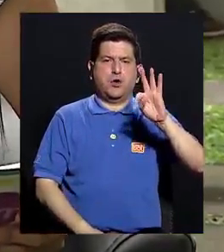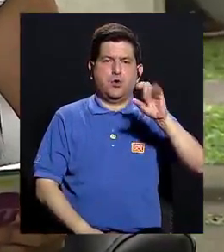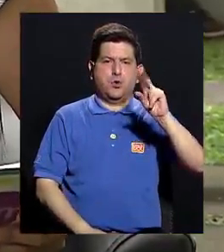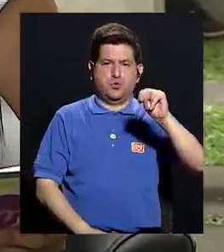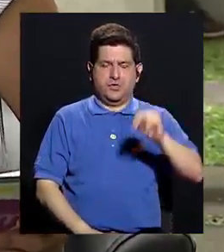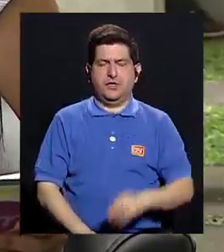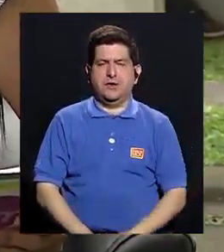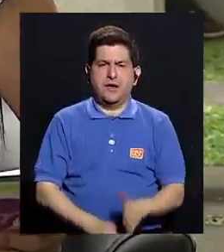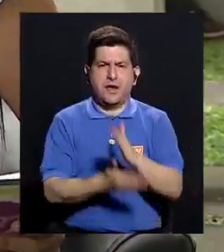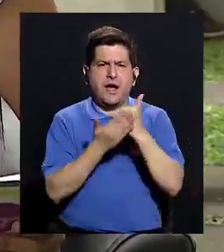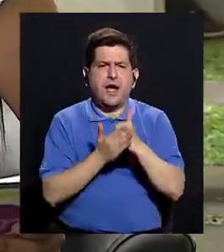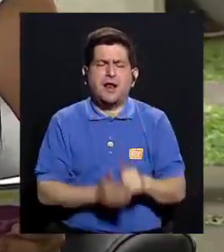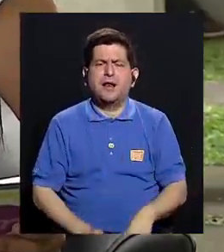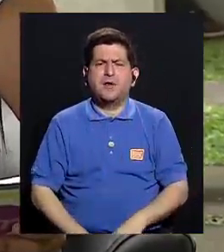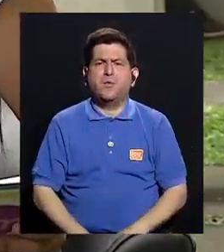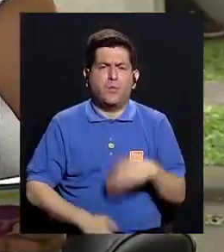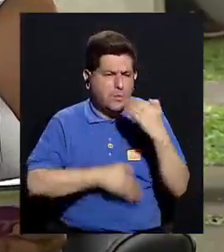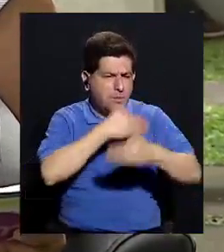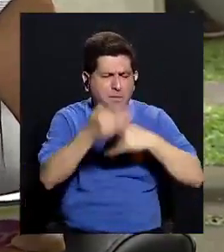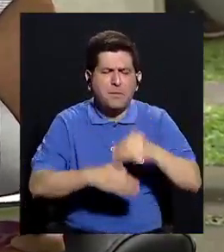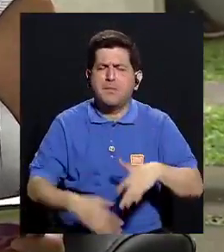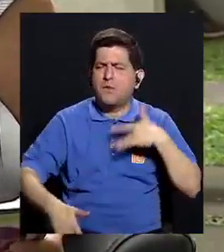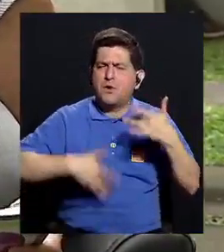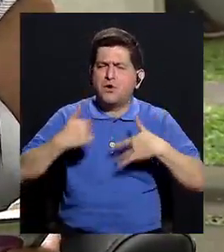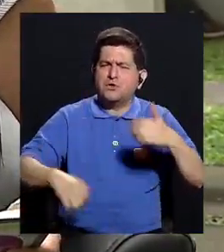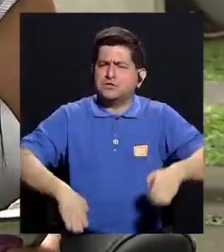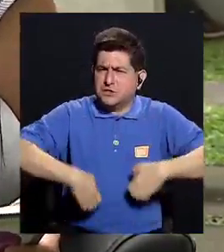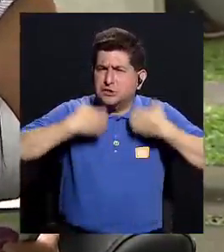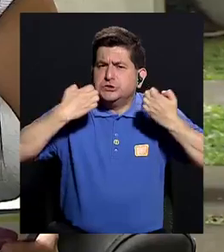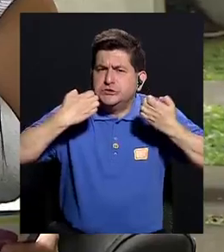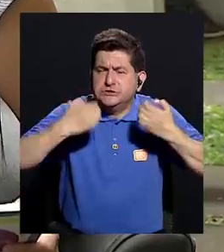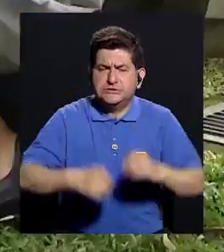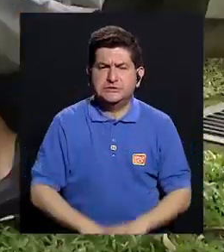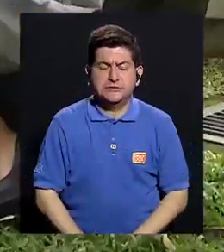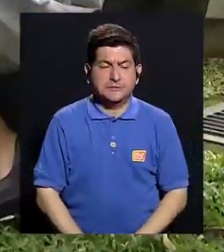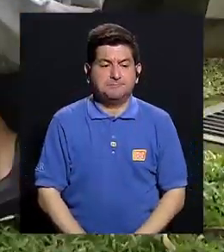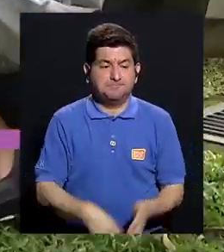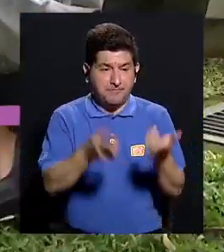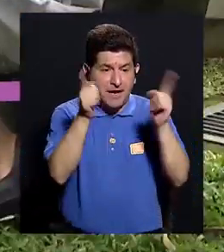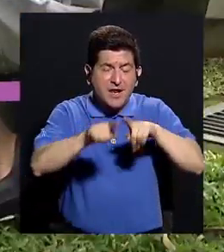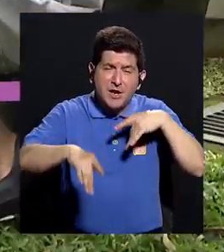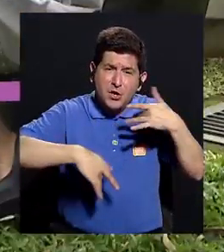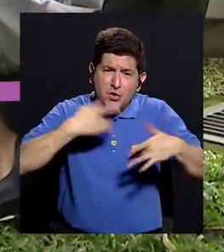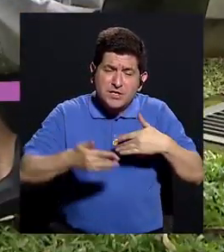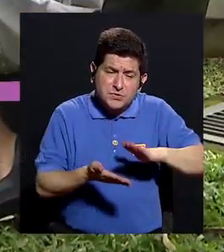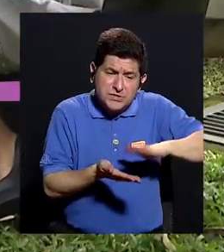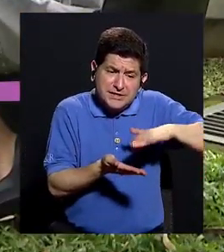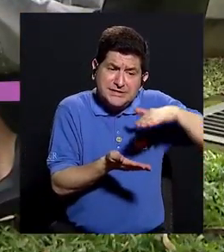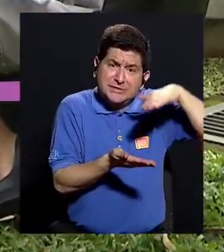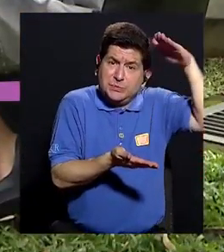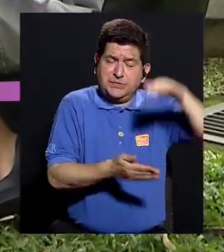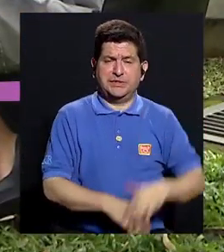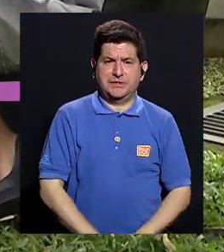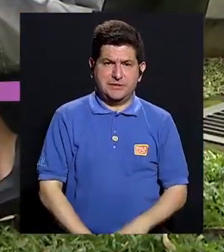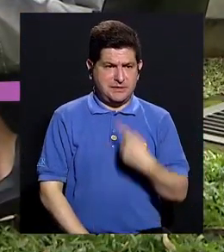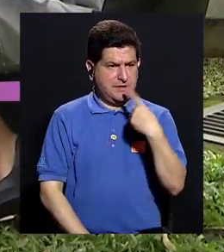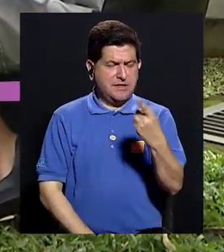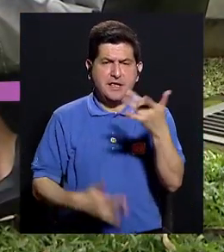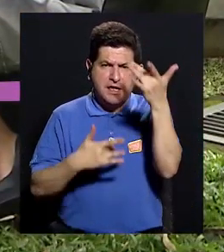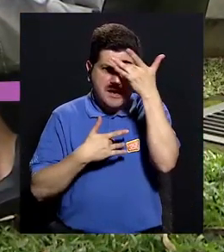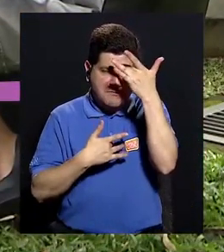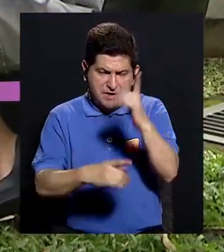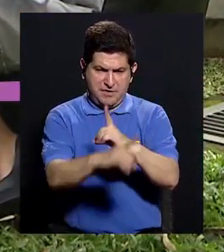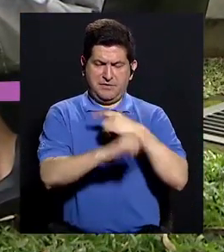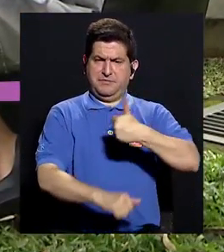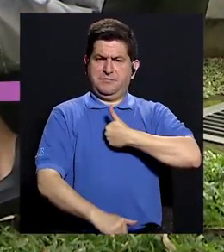hay algún patrón en los síntomas? Mira, esto, lo que sucede con los síntomas es que van a aumento. A la hora de que te dije que es una